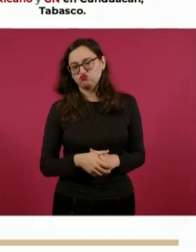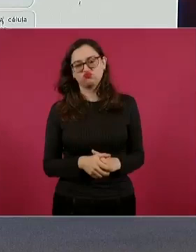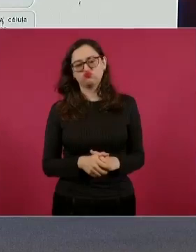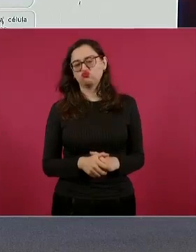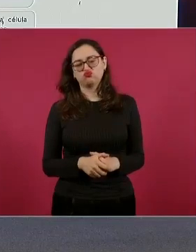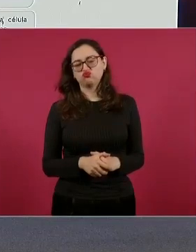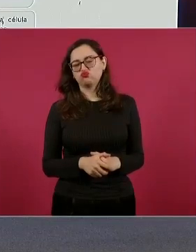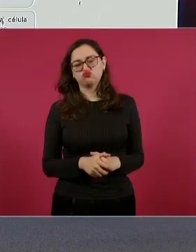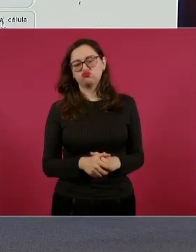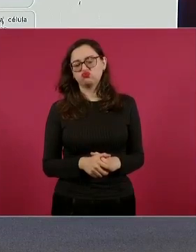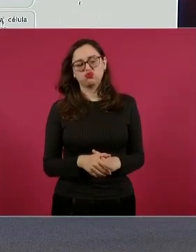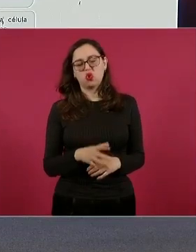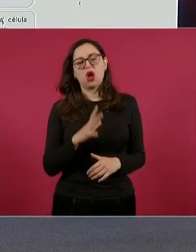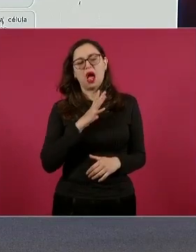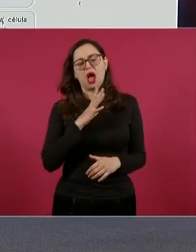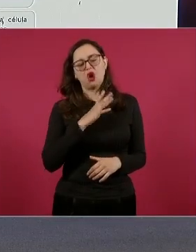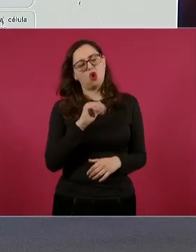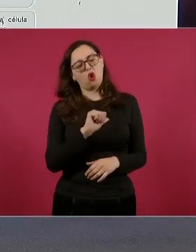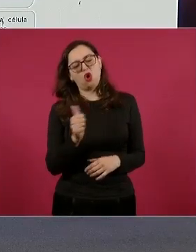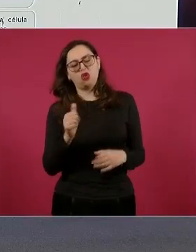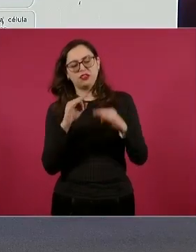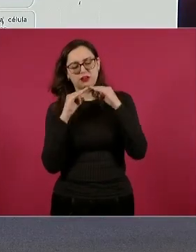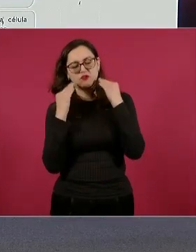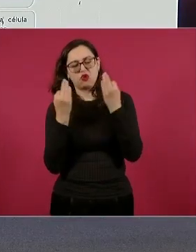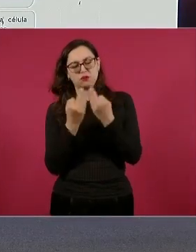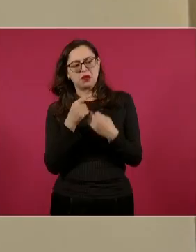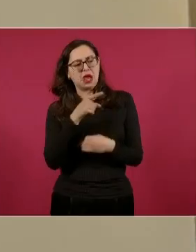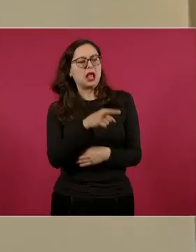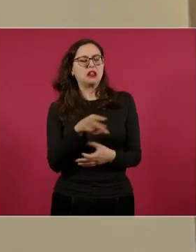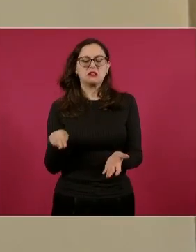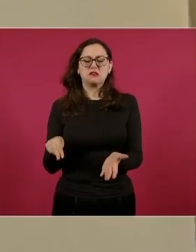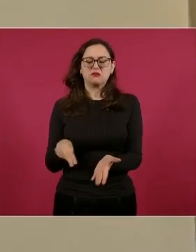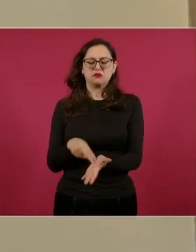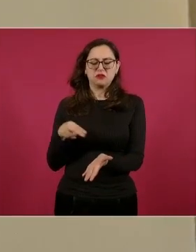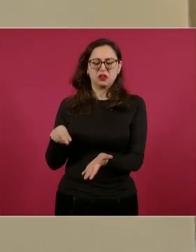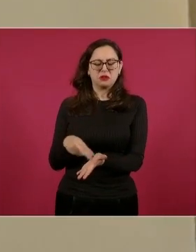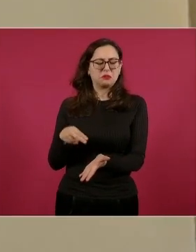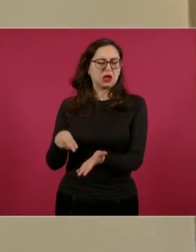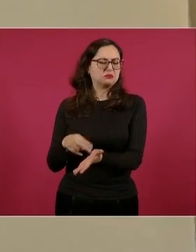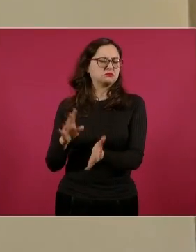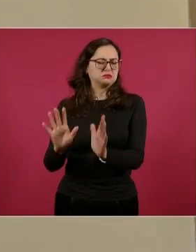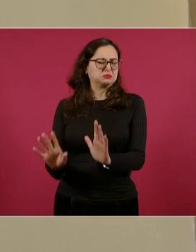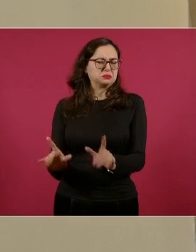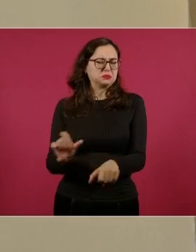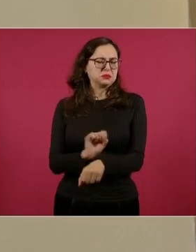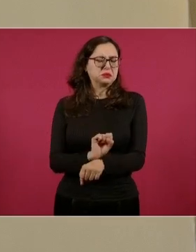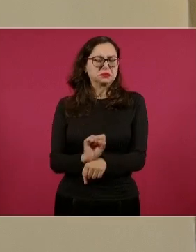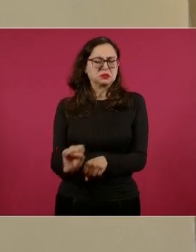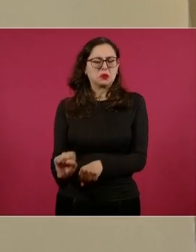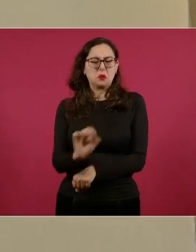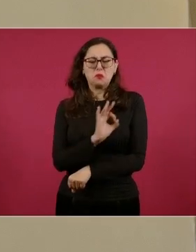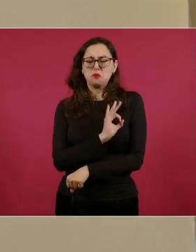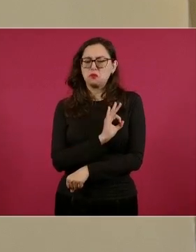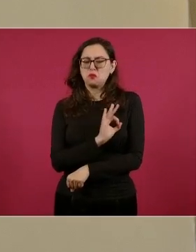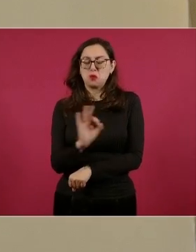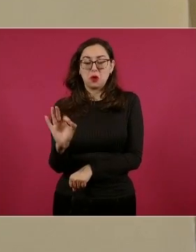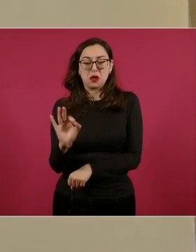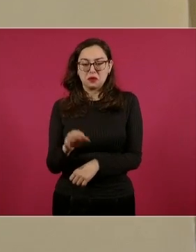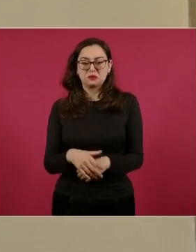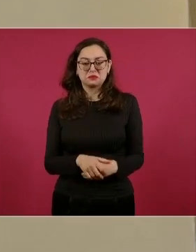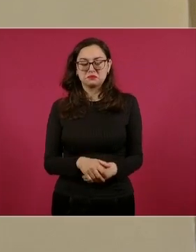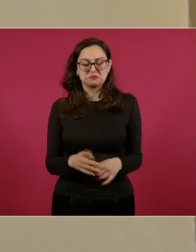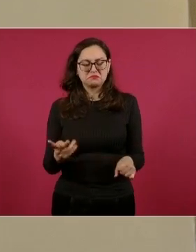consideración existen otras medidas que garantizarían la asistencia de los procesados al procedimiento. Aquí incluso no